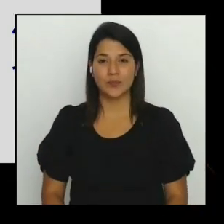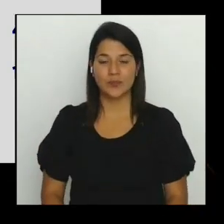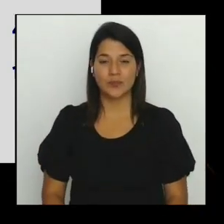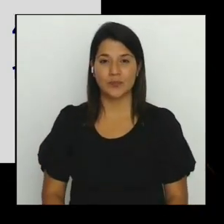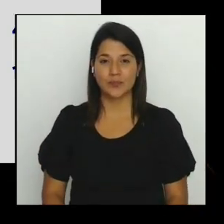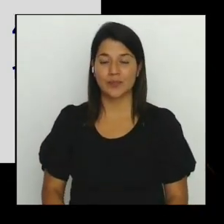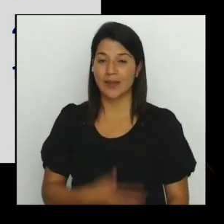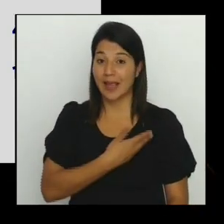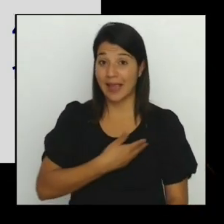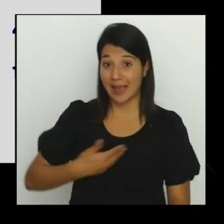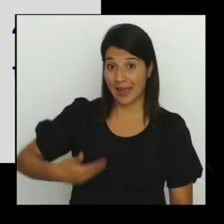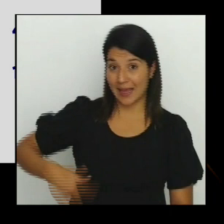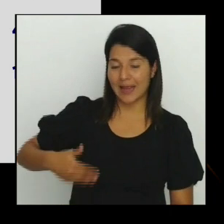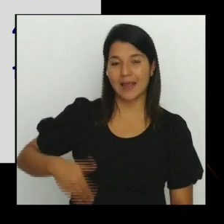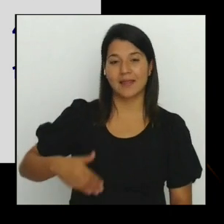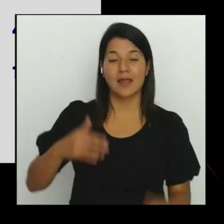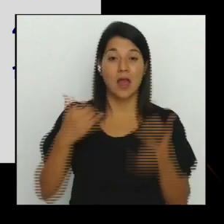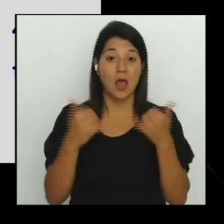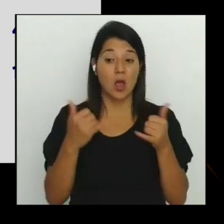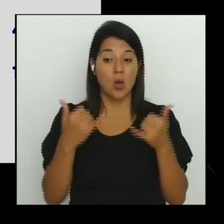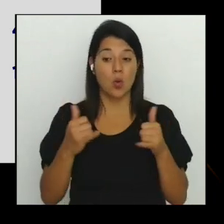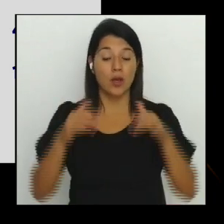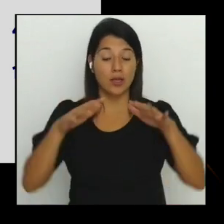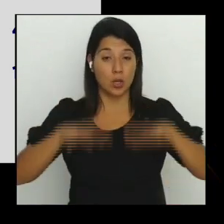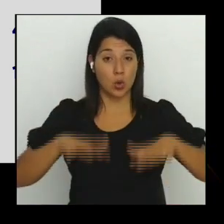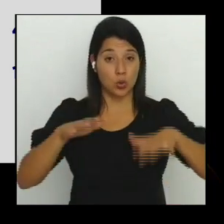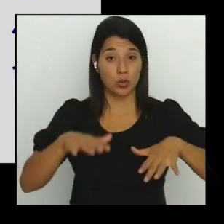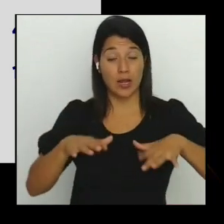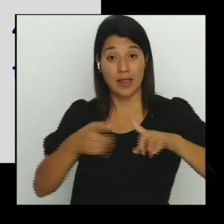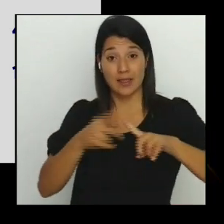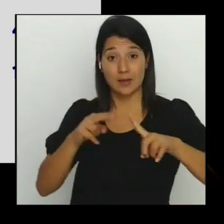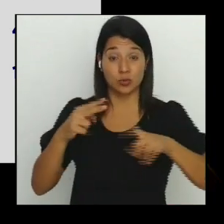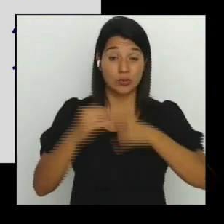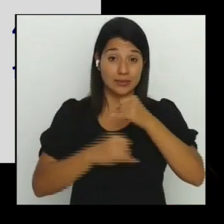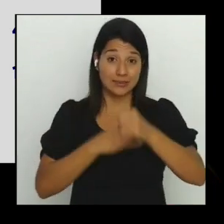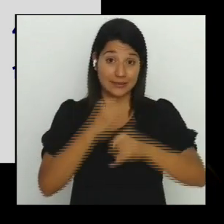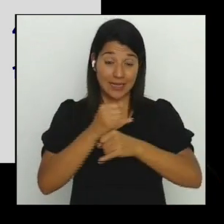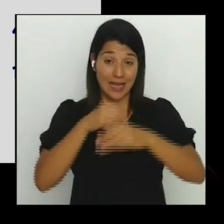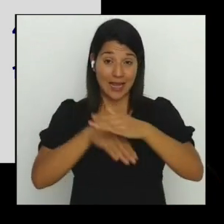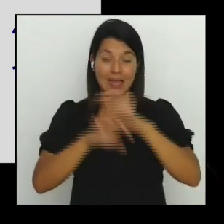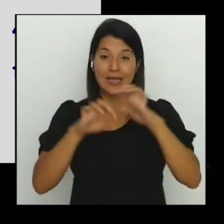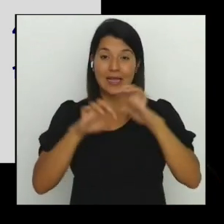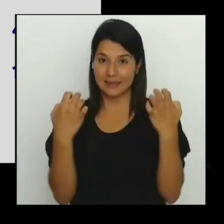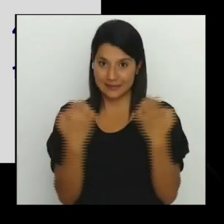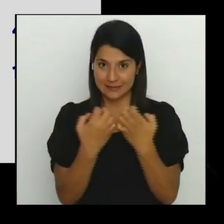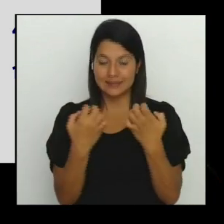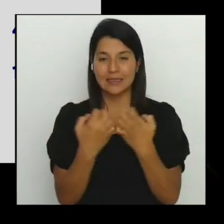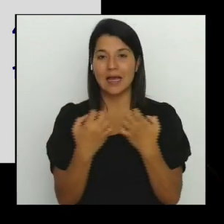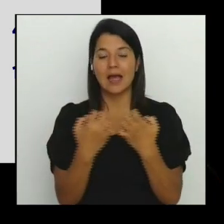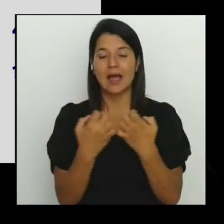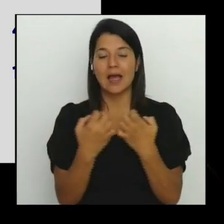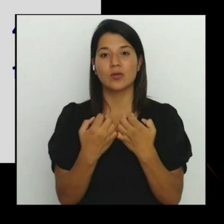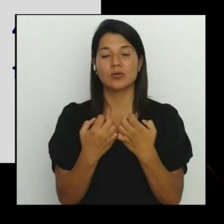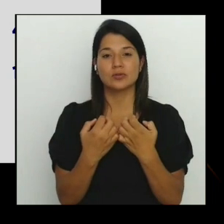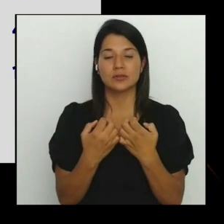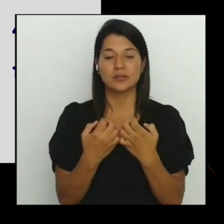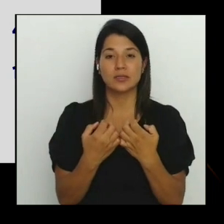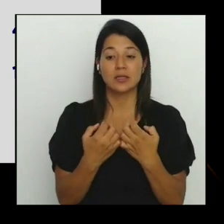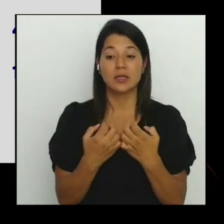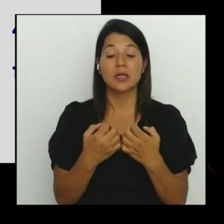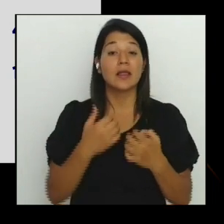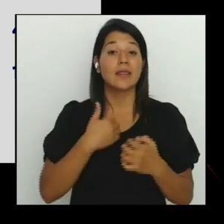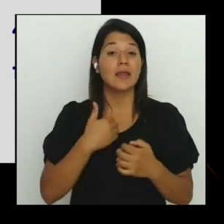jugando partidos como local a nivel internacional en estadios que no fueran el Rosabal Cordero o el Nacional nos encontramos el primero en